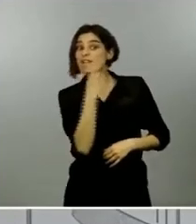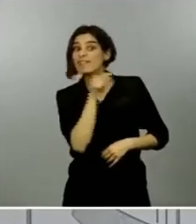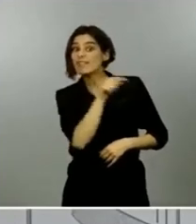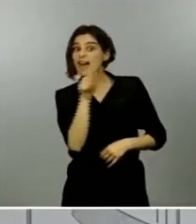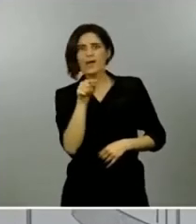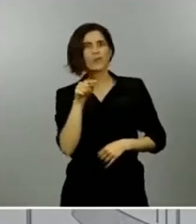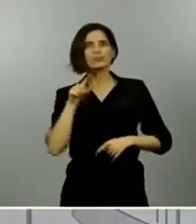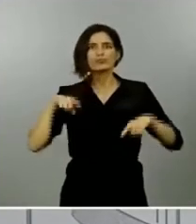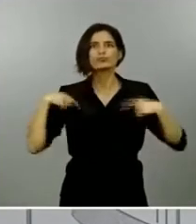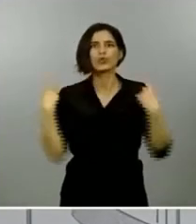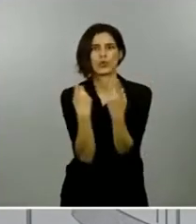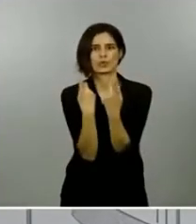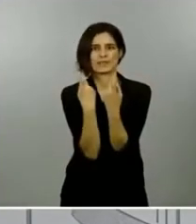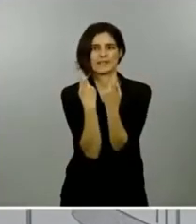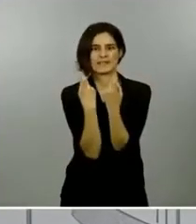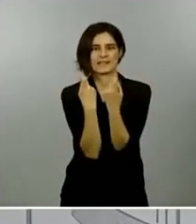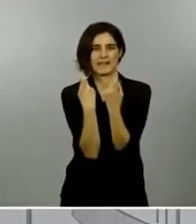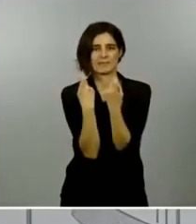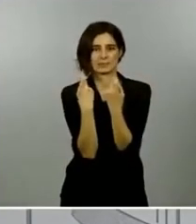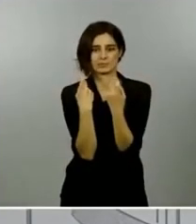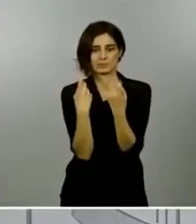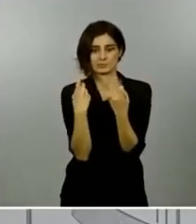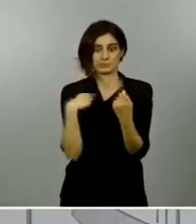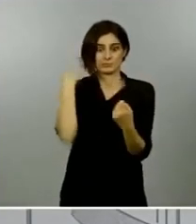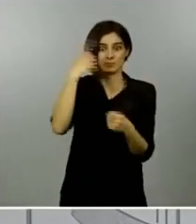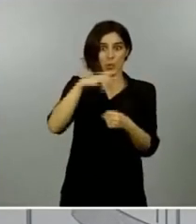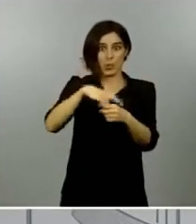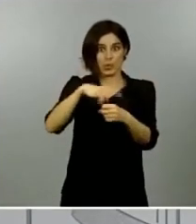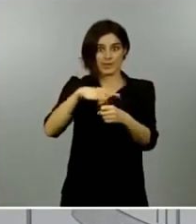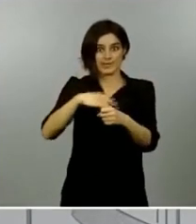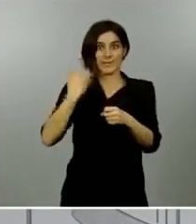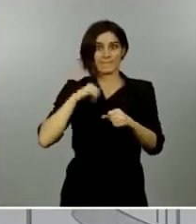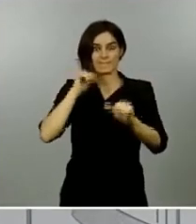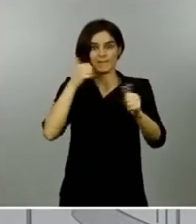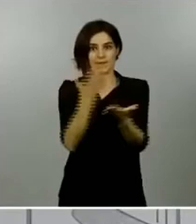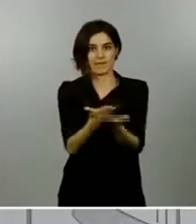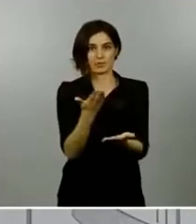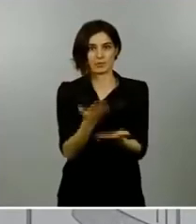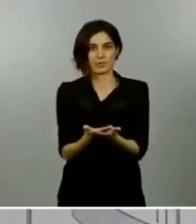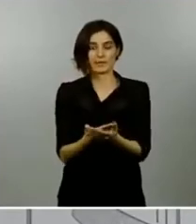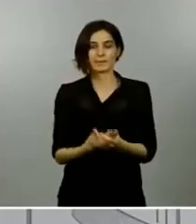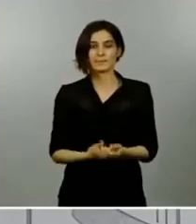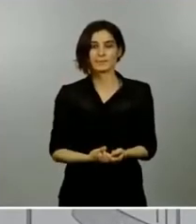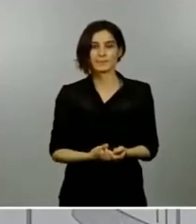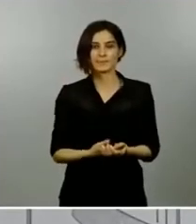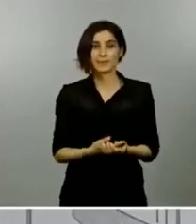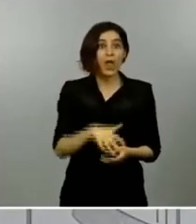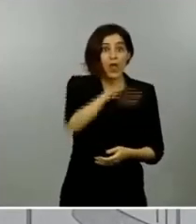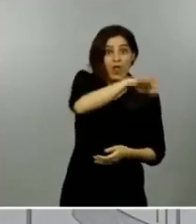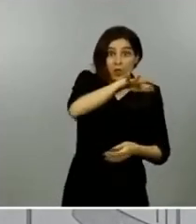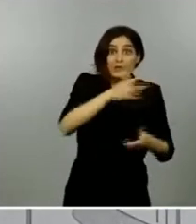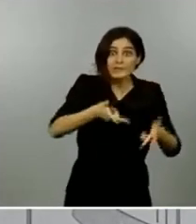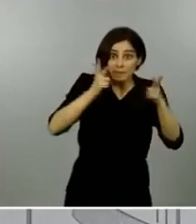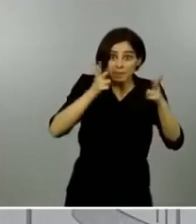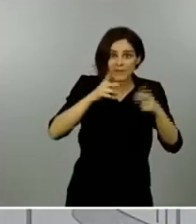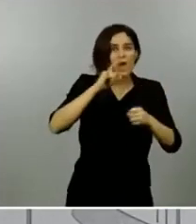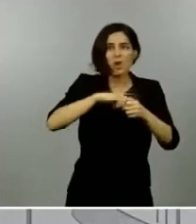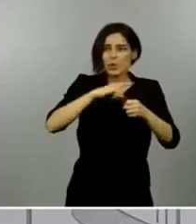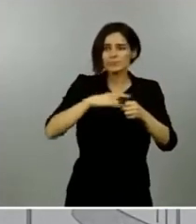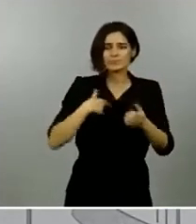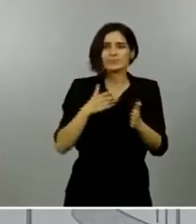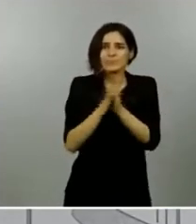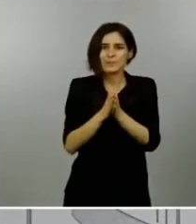empezando por este mismo lunes en los lugares en los que ya es posible salgamos afuera y reconstruyamos entre todos nuestro futuro